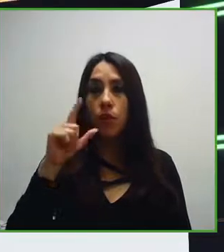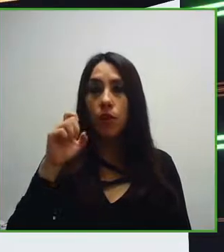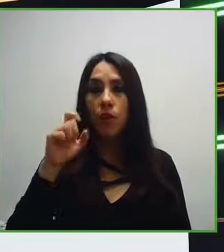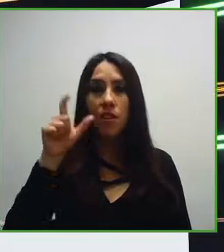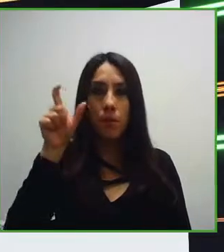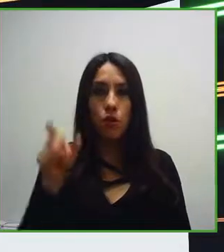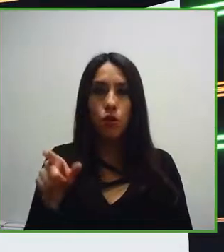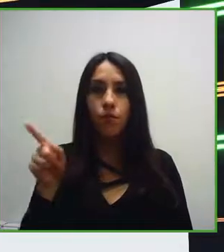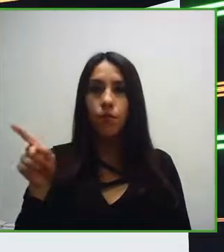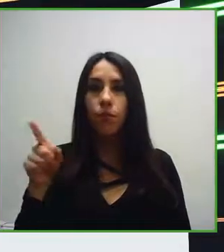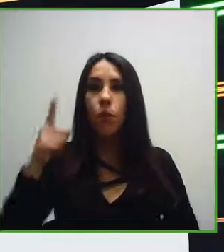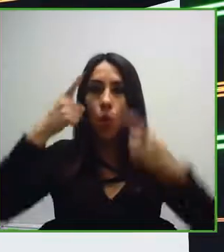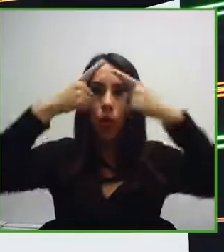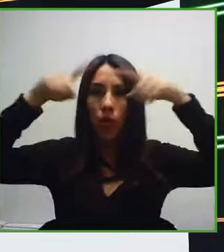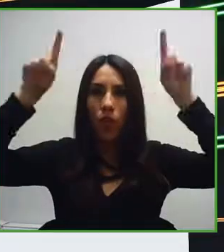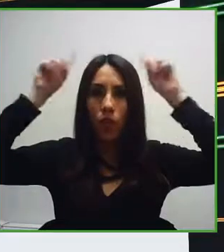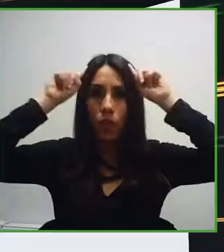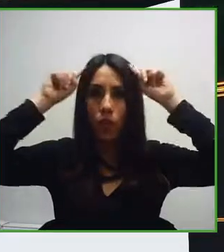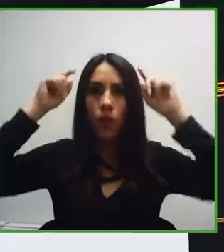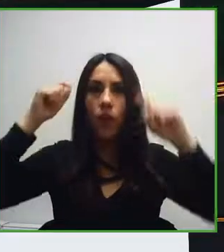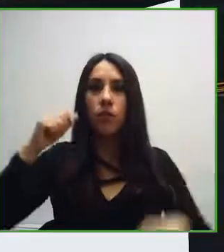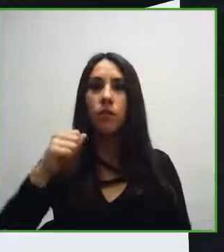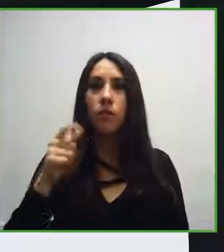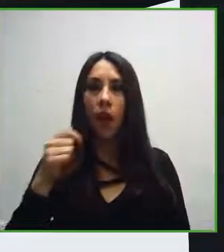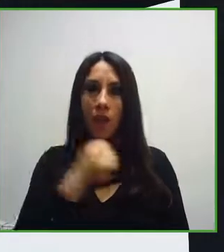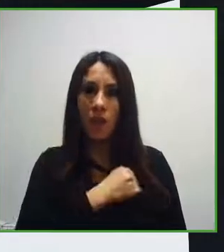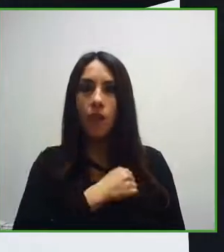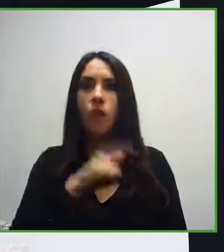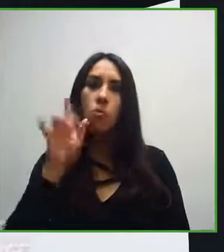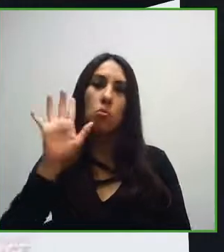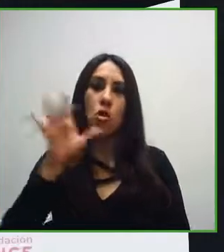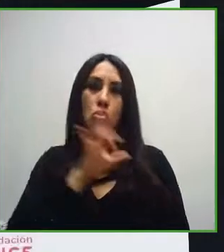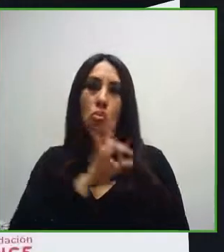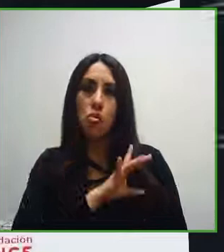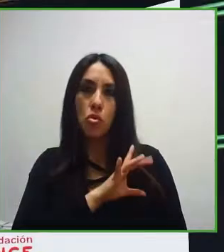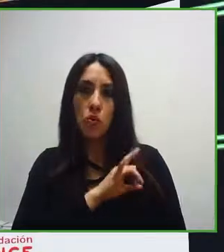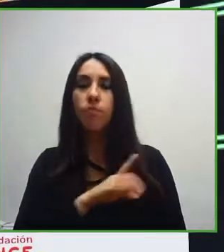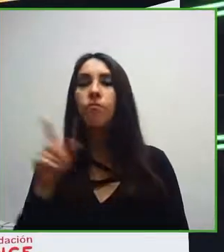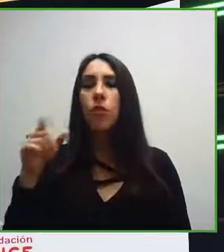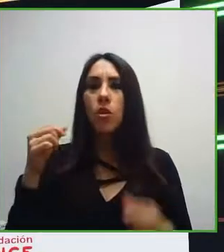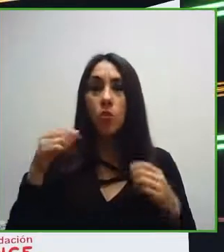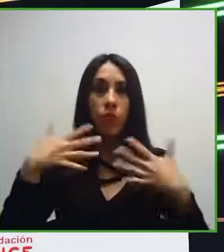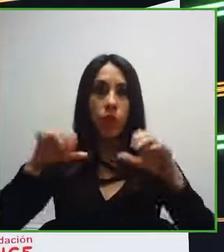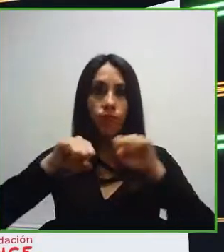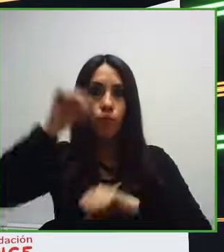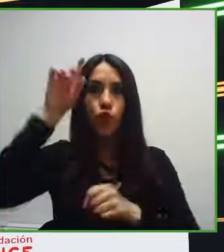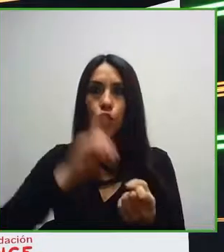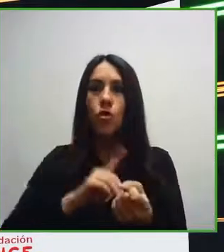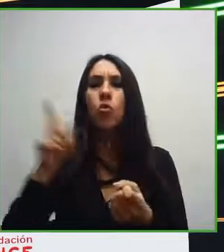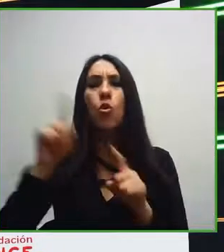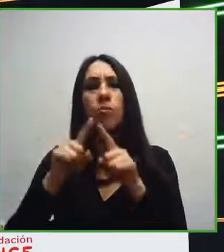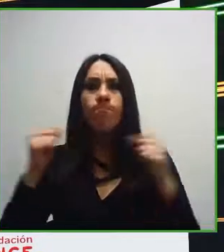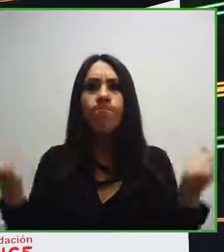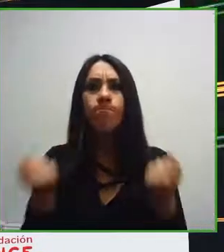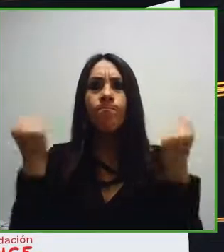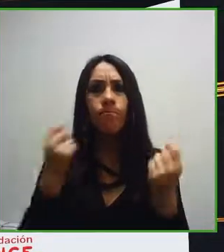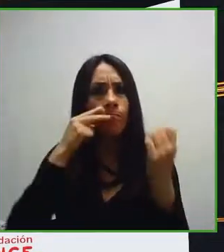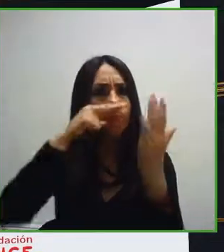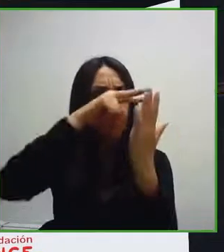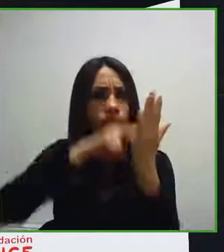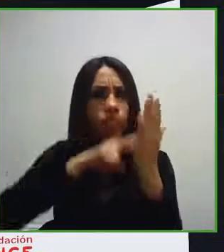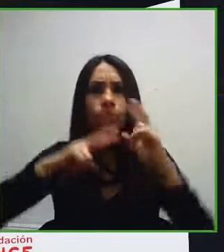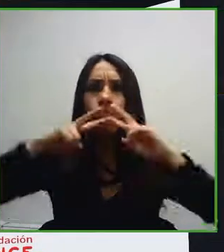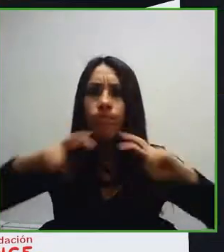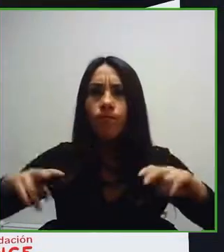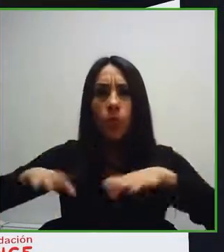que ha creado un sistema digital para promover la lectura a través del juego para niños con discapacidad, especialmente con síndrome de edad.